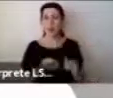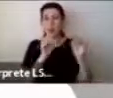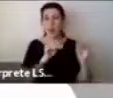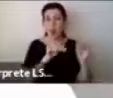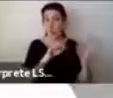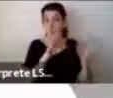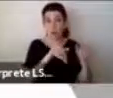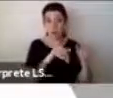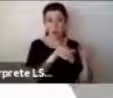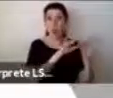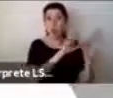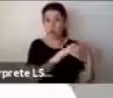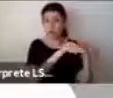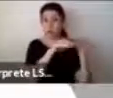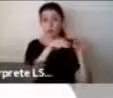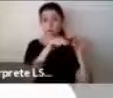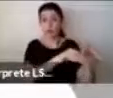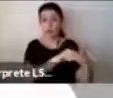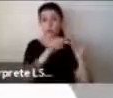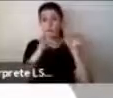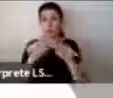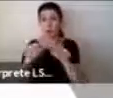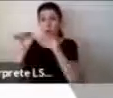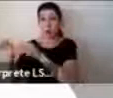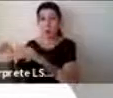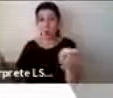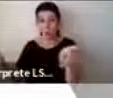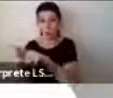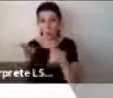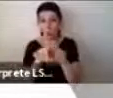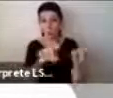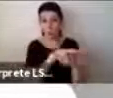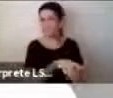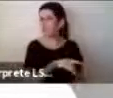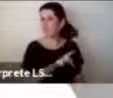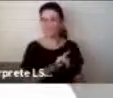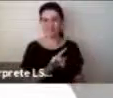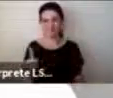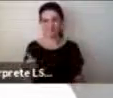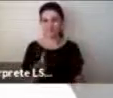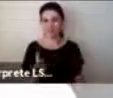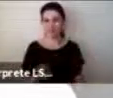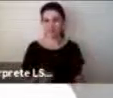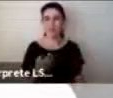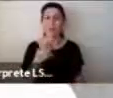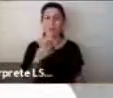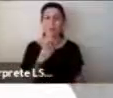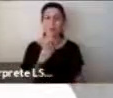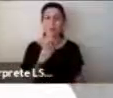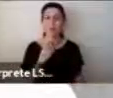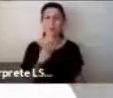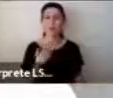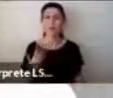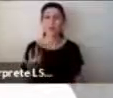uno, sus vivencias, sus intereses, sus creencias acerca del mundo son distintas y tienen que ser consideradas de esa